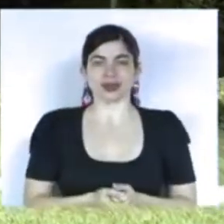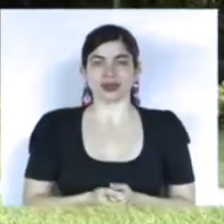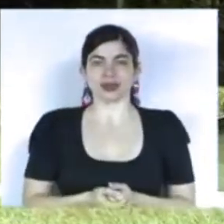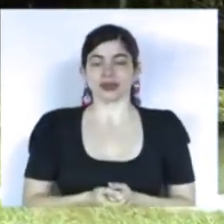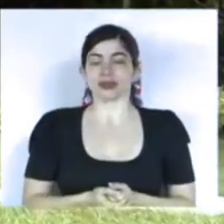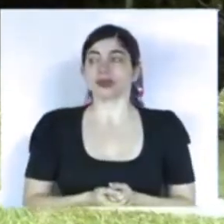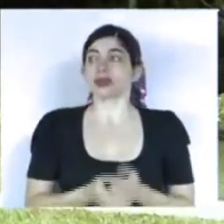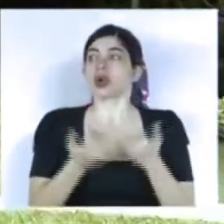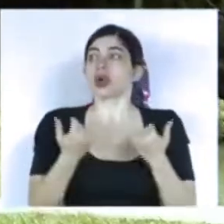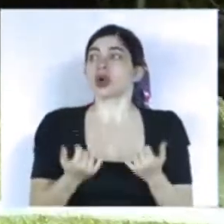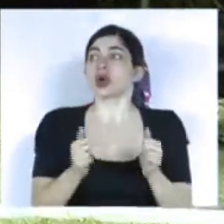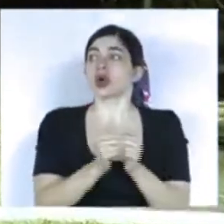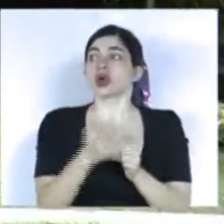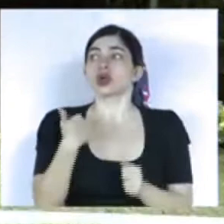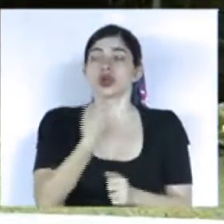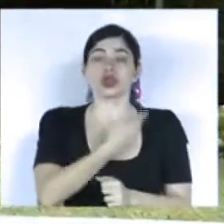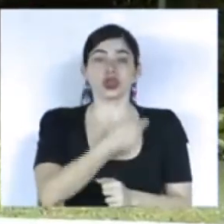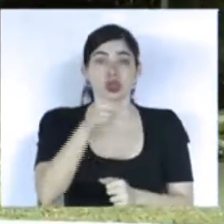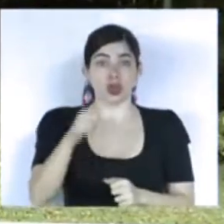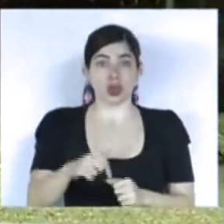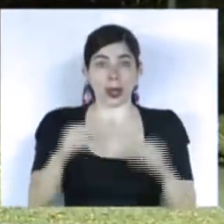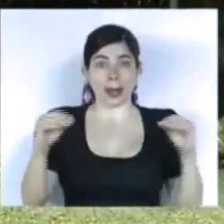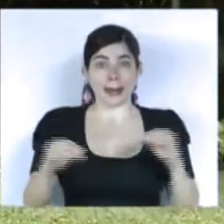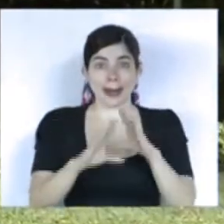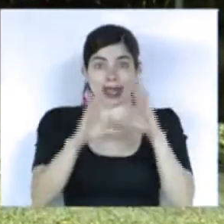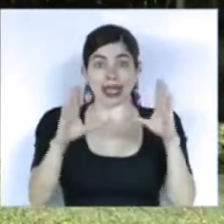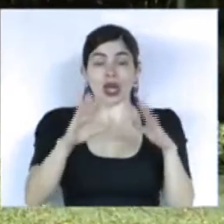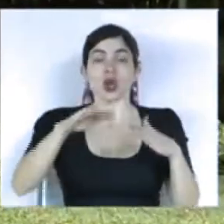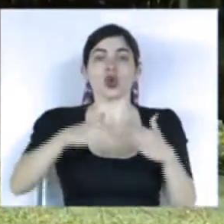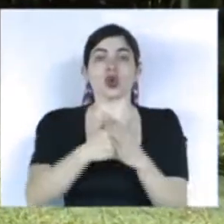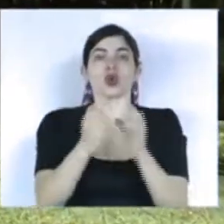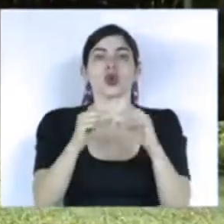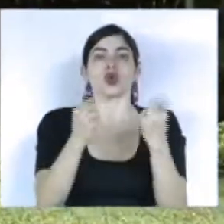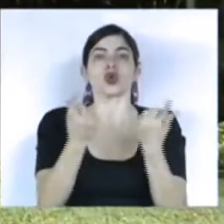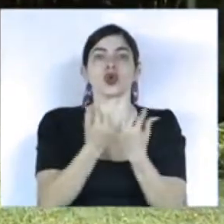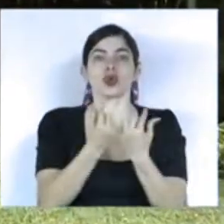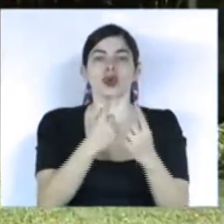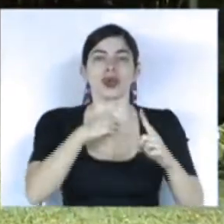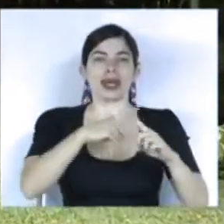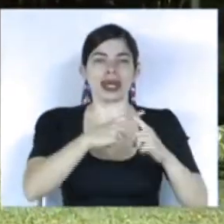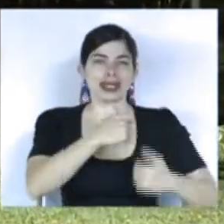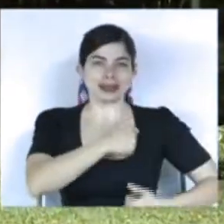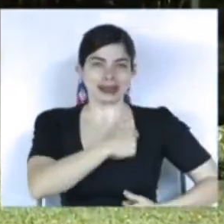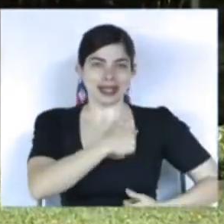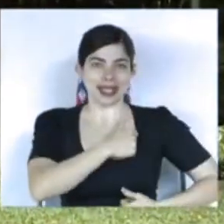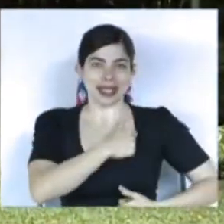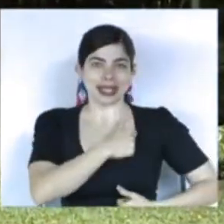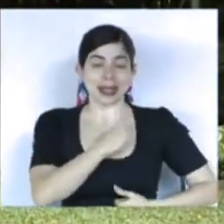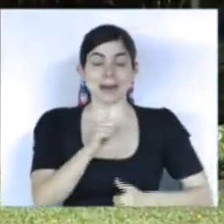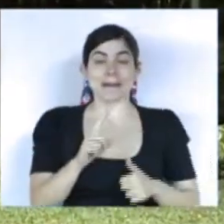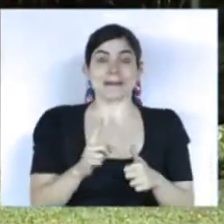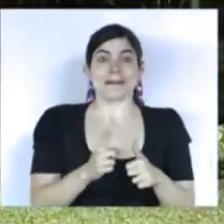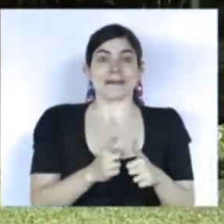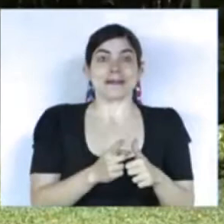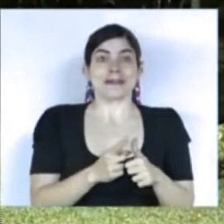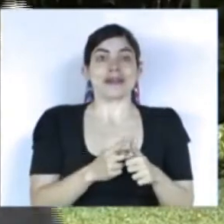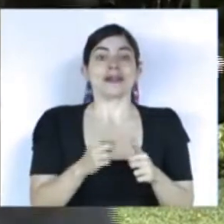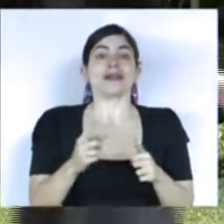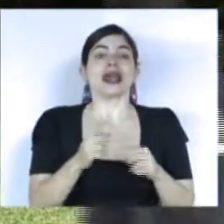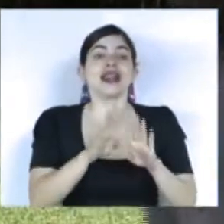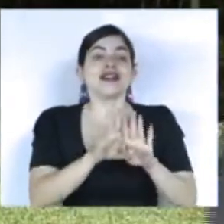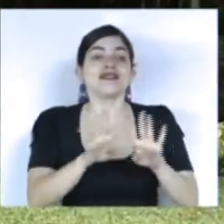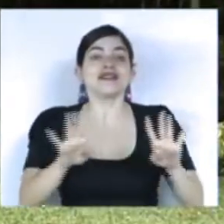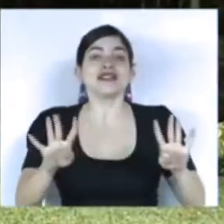Nos acompaña esta mañana un nuevo grupo de combatientes. Nuestra primera línea de defensa en medio de la